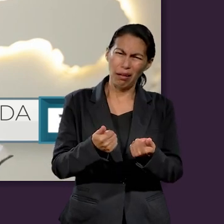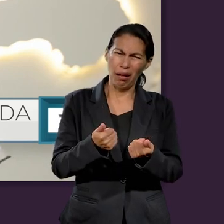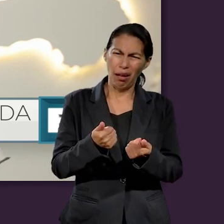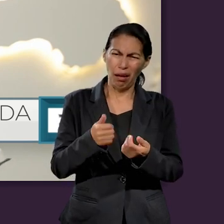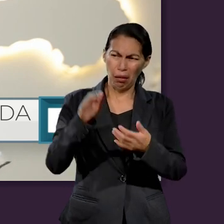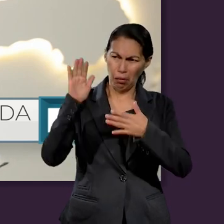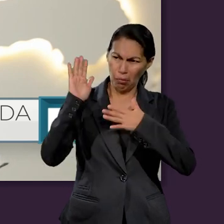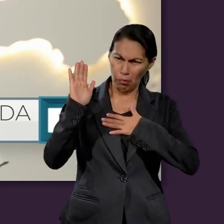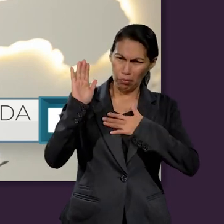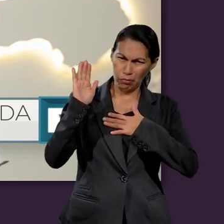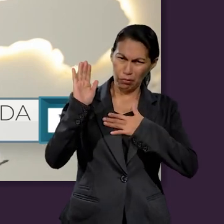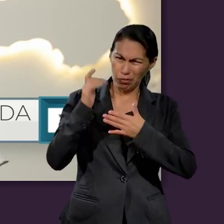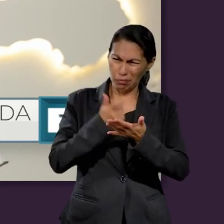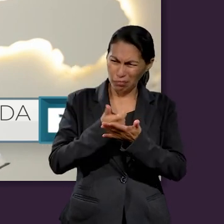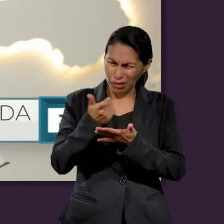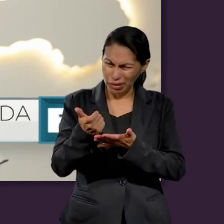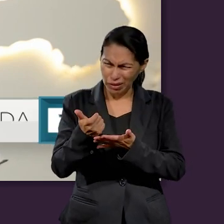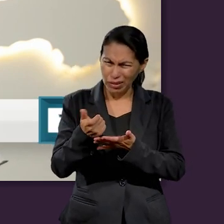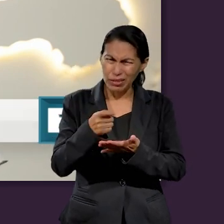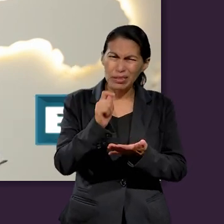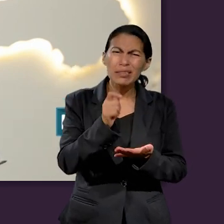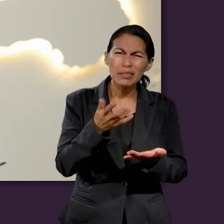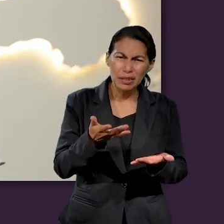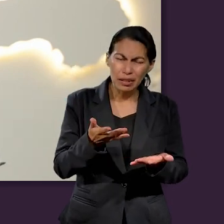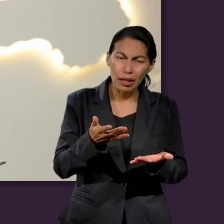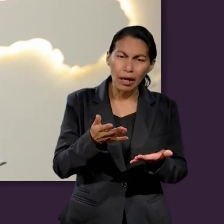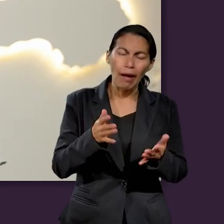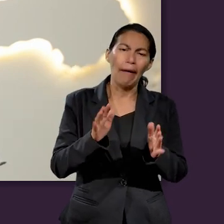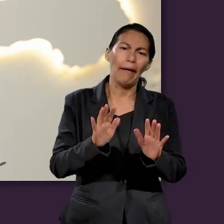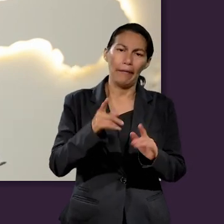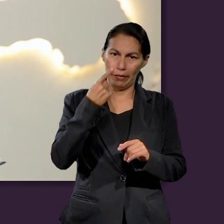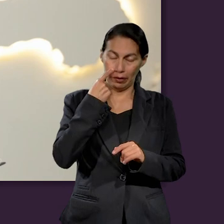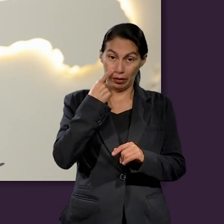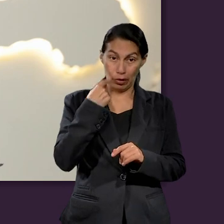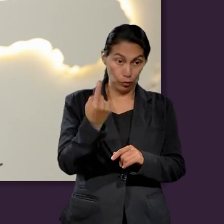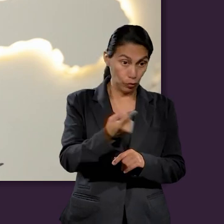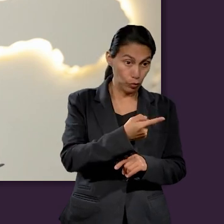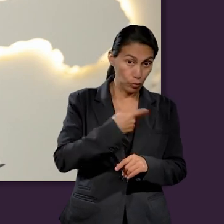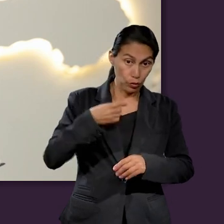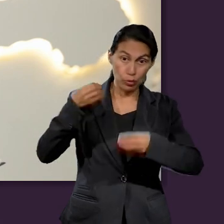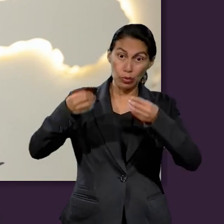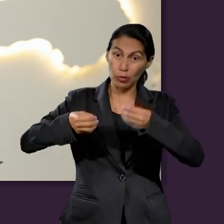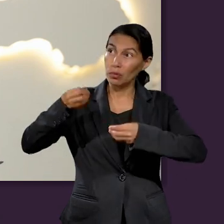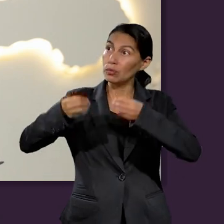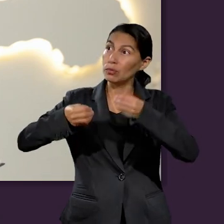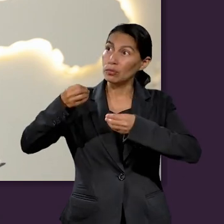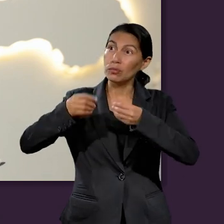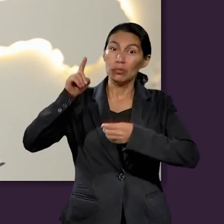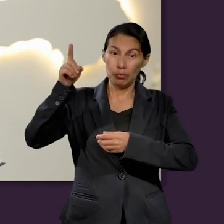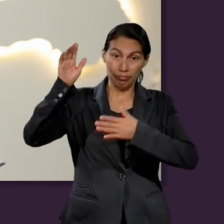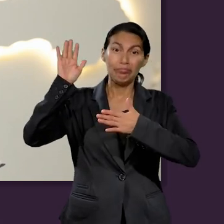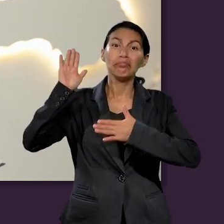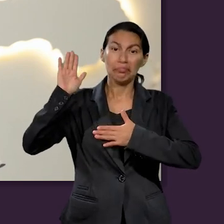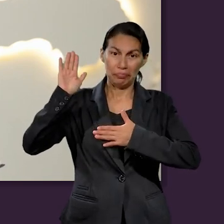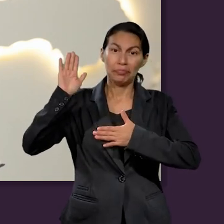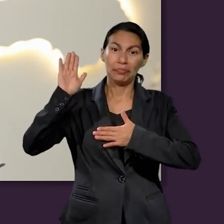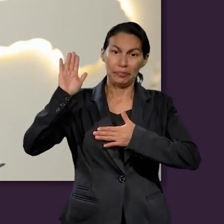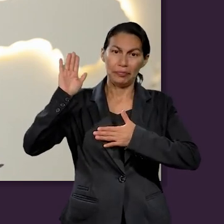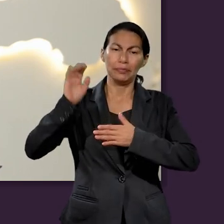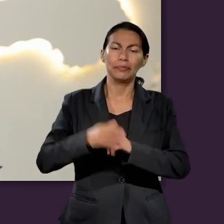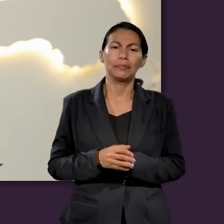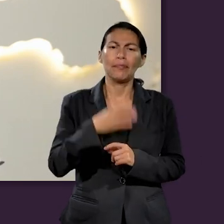amplia. Paga tus votos significa que tenemos un compromiso con el Señor,